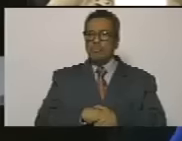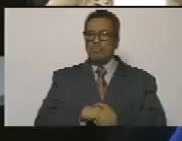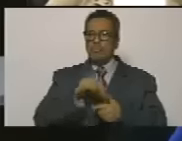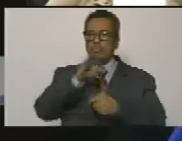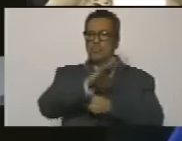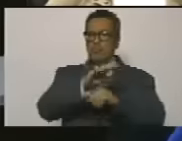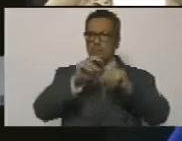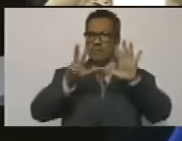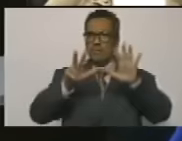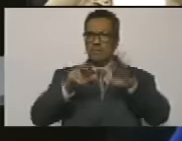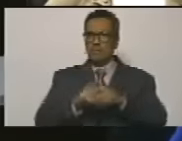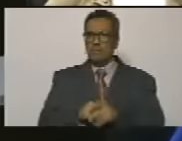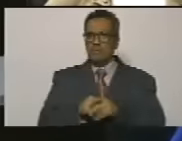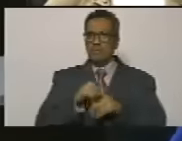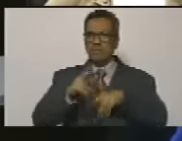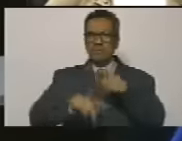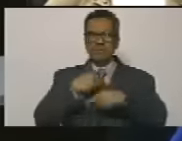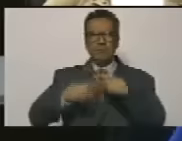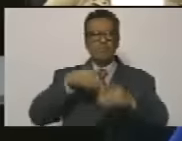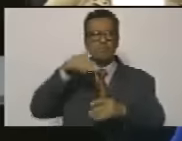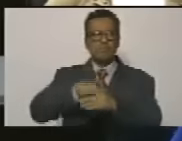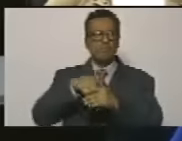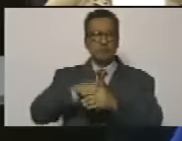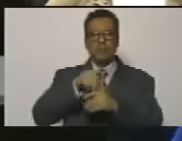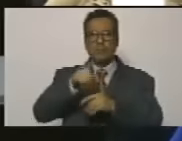en el proceso electoral